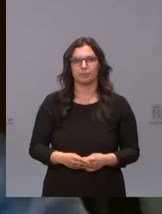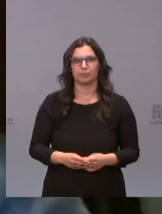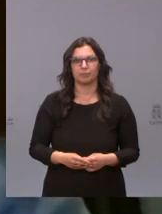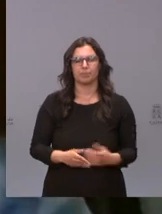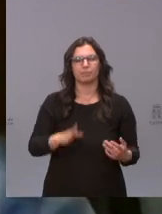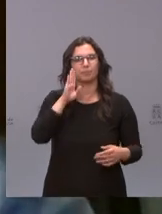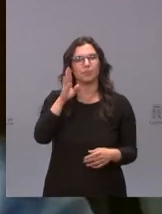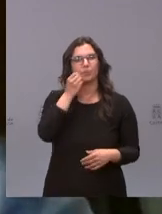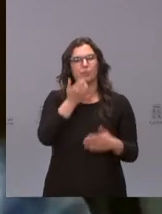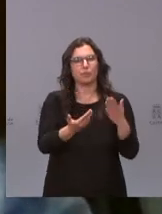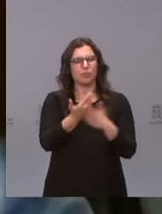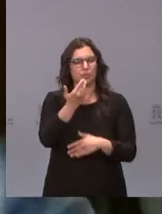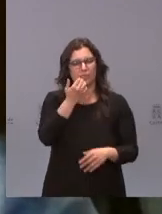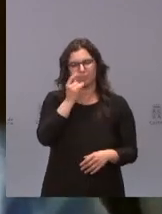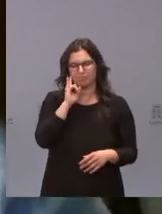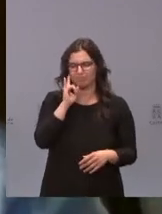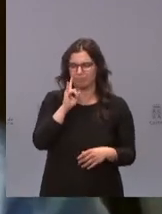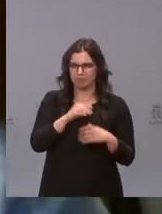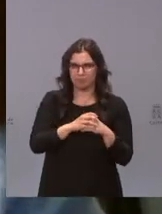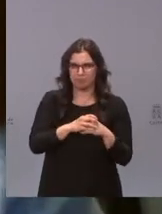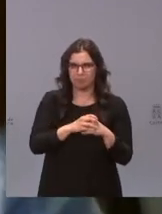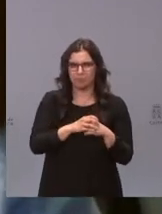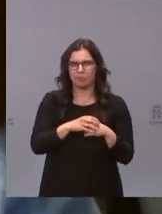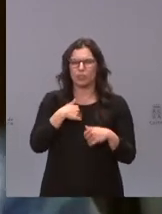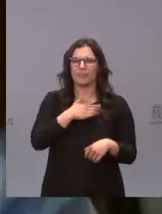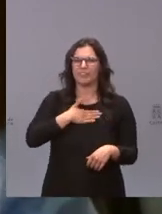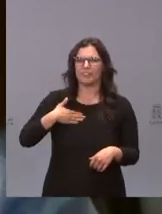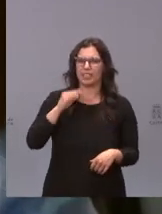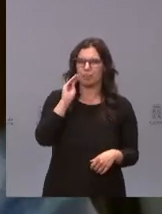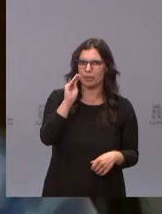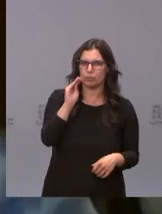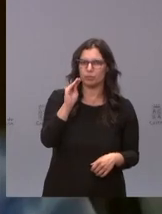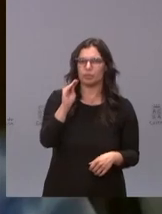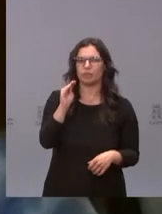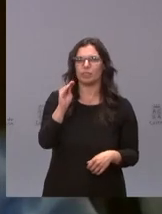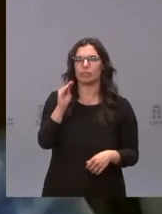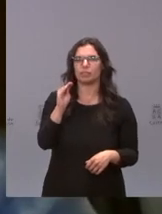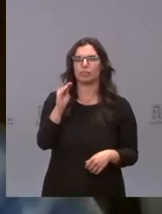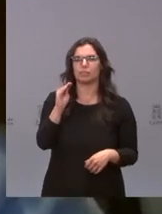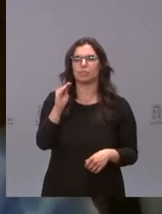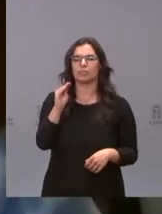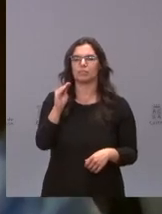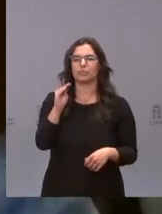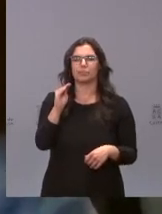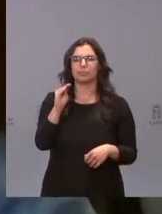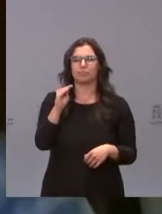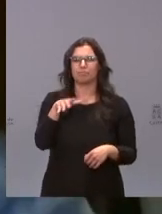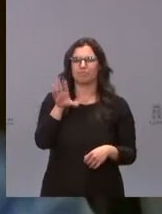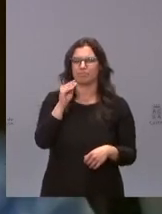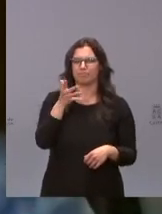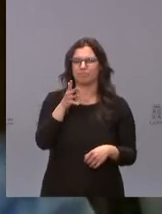hola buenos días a los tres yo les quería preguntar tanto al profesor Barbacid como al presidente de la junta que